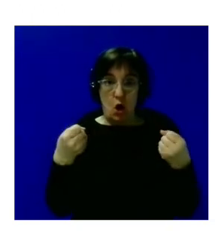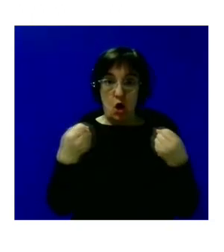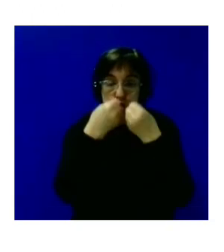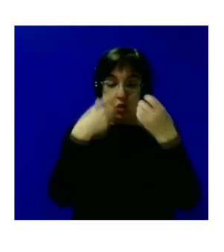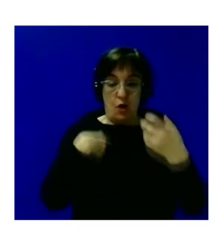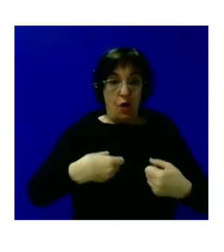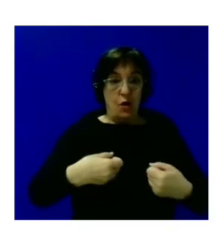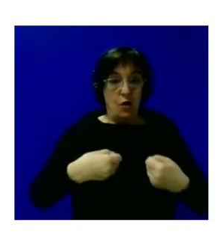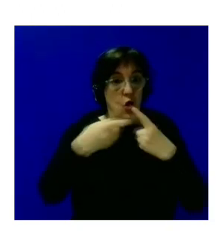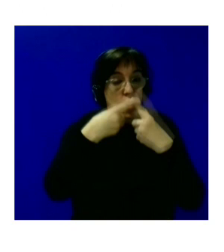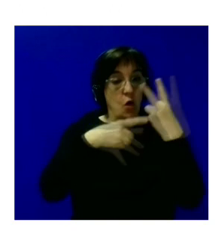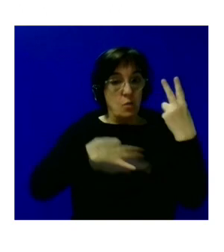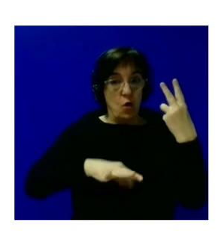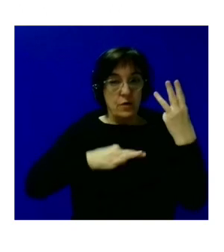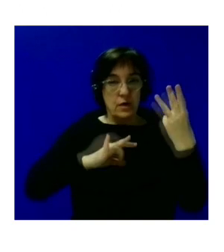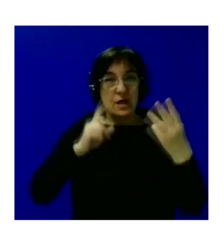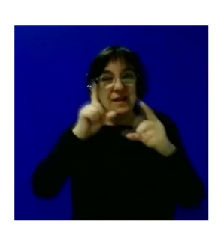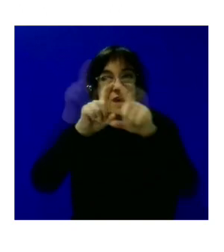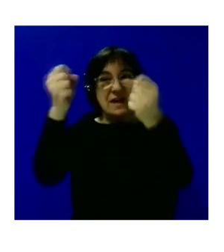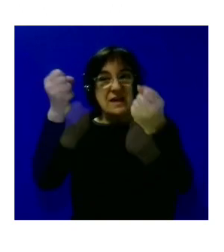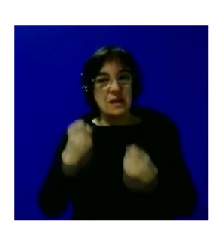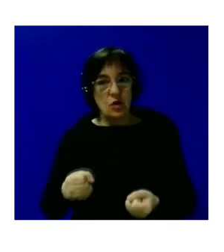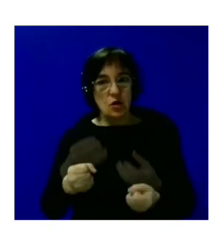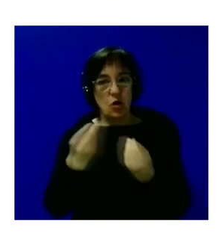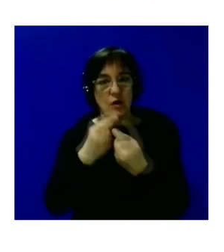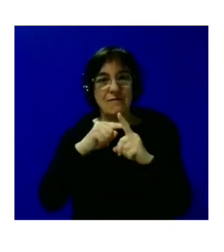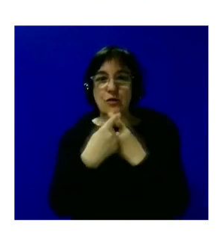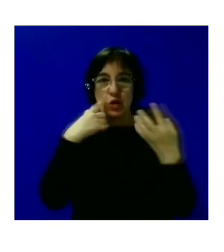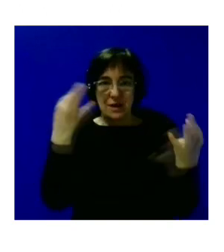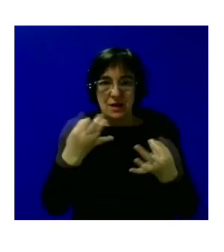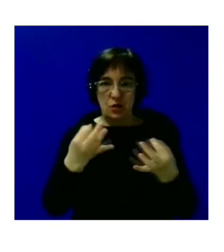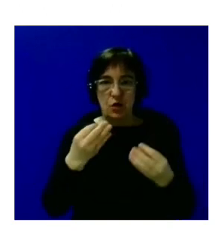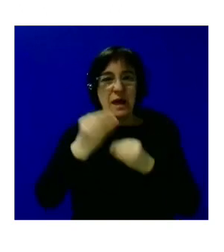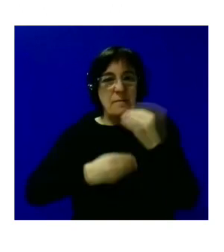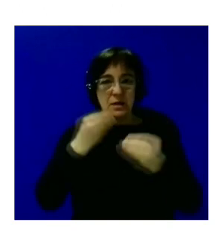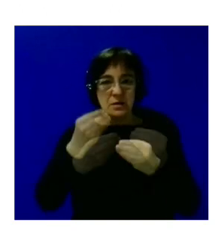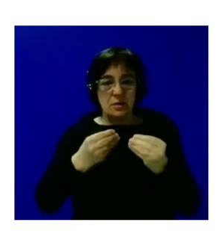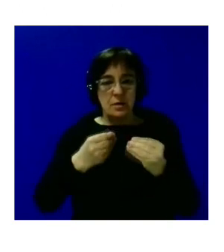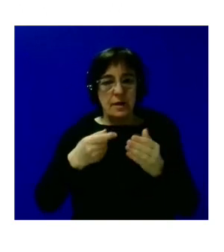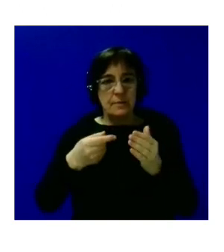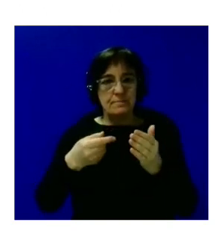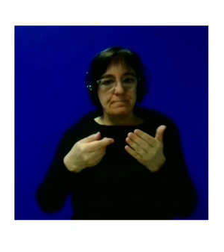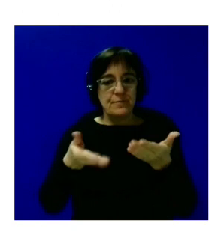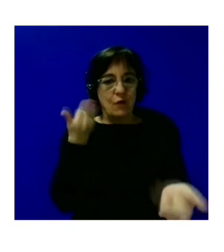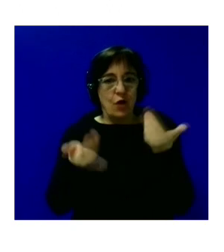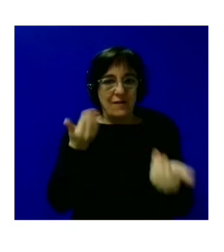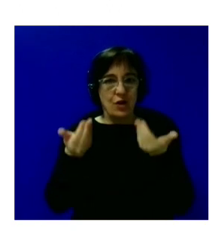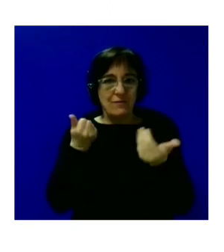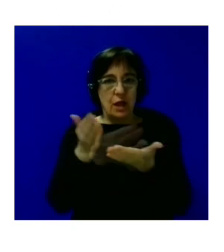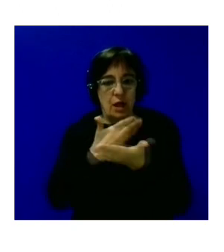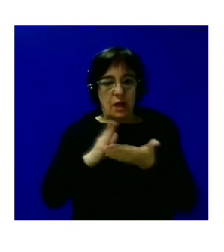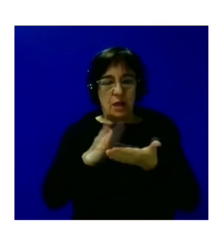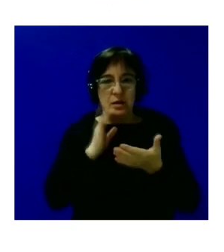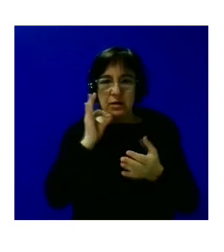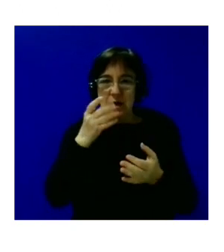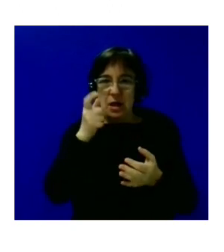fortalezas y la lógica institucional que tenemos con factores de riesgo que van haciendo cribas sucesivas sobre personas